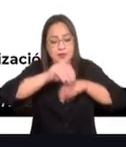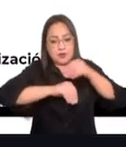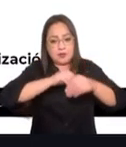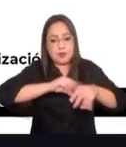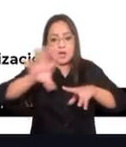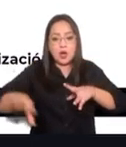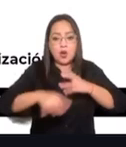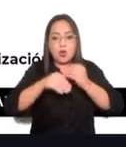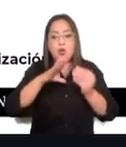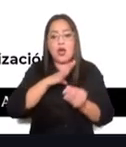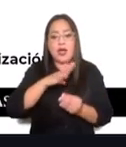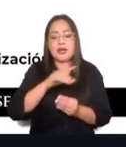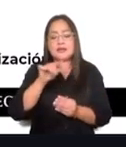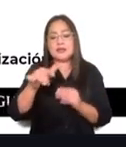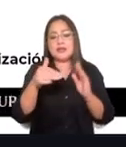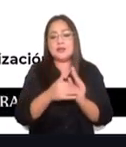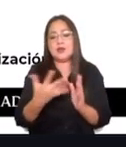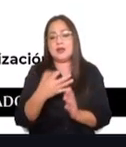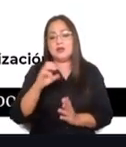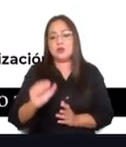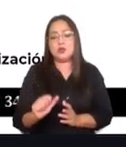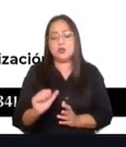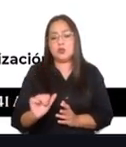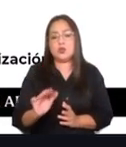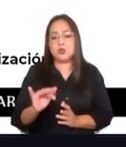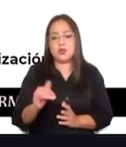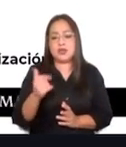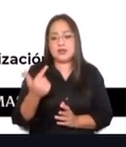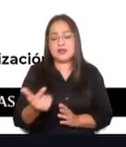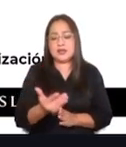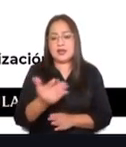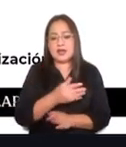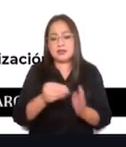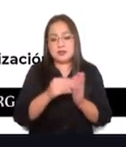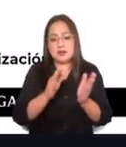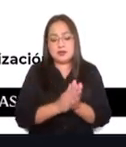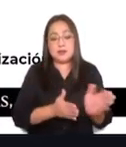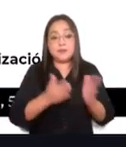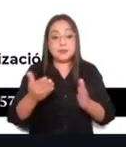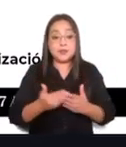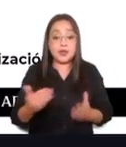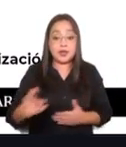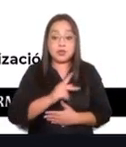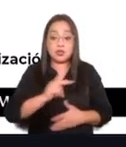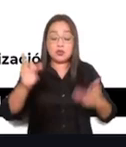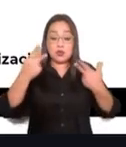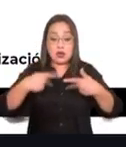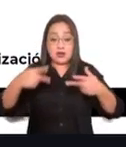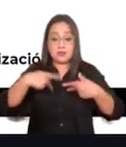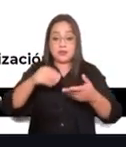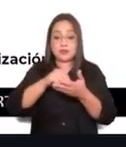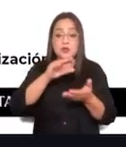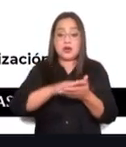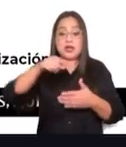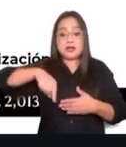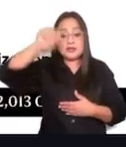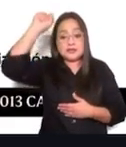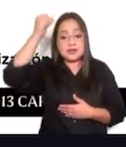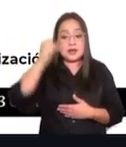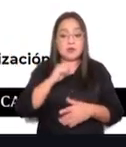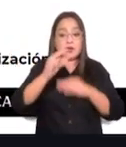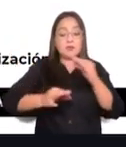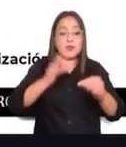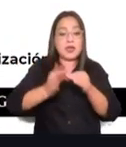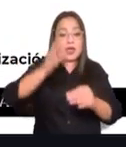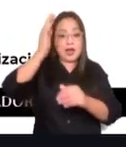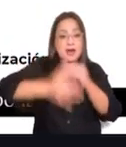17.557 preregistrados. Todos los productores preregistrados en Sinaloa culminaron con su registro.